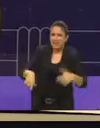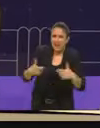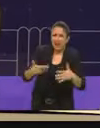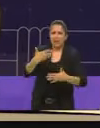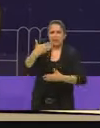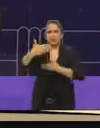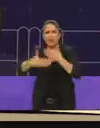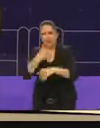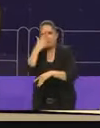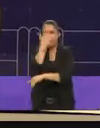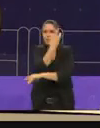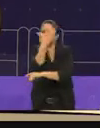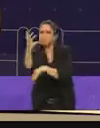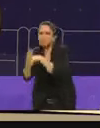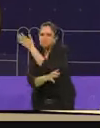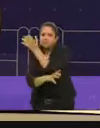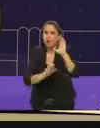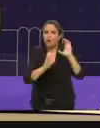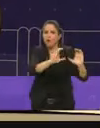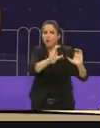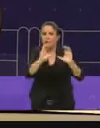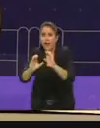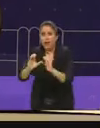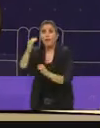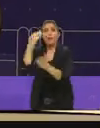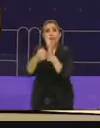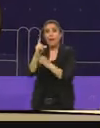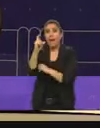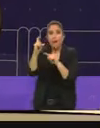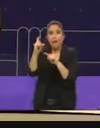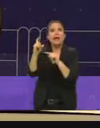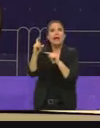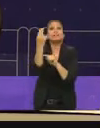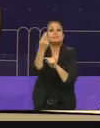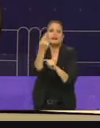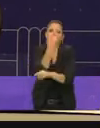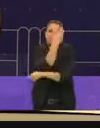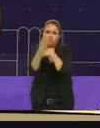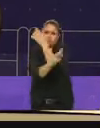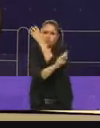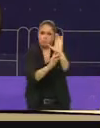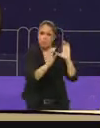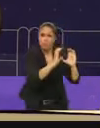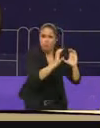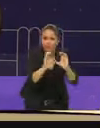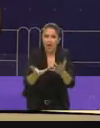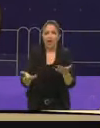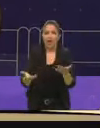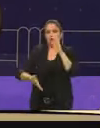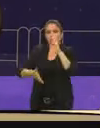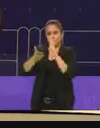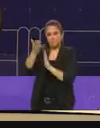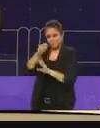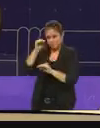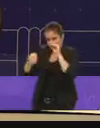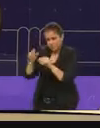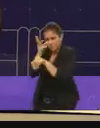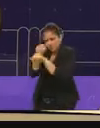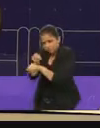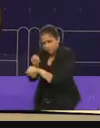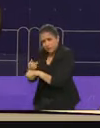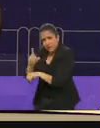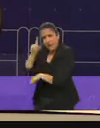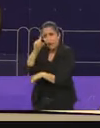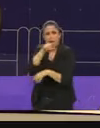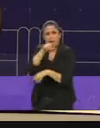ambientales para tener agua necesitamos proteger el bosque por cierto infraestructura de agua que no han construido en